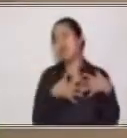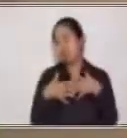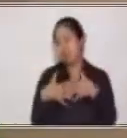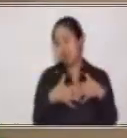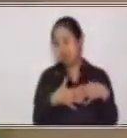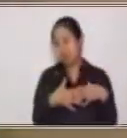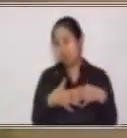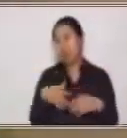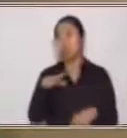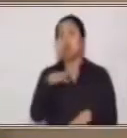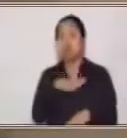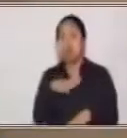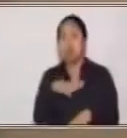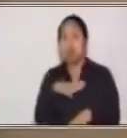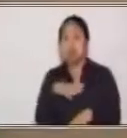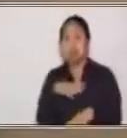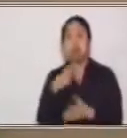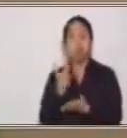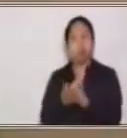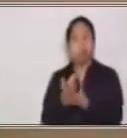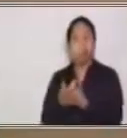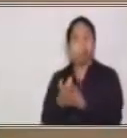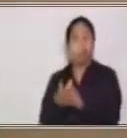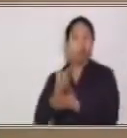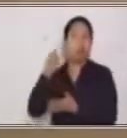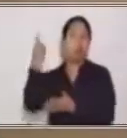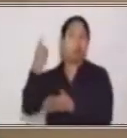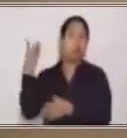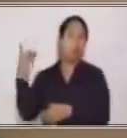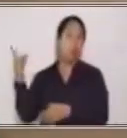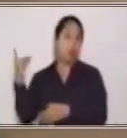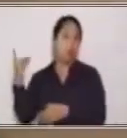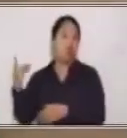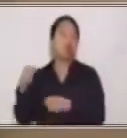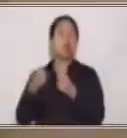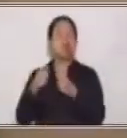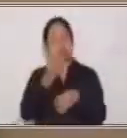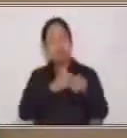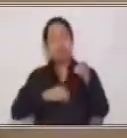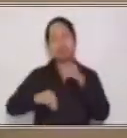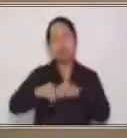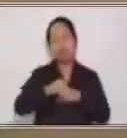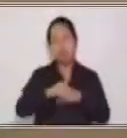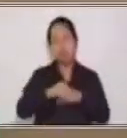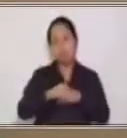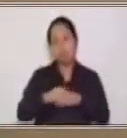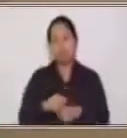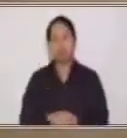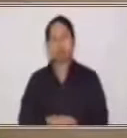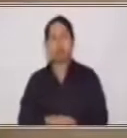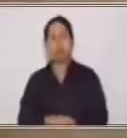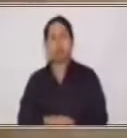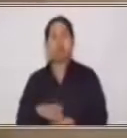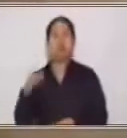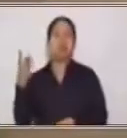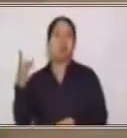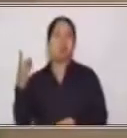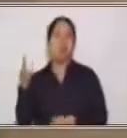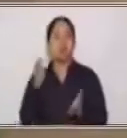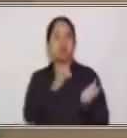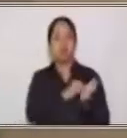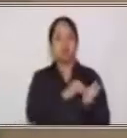tenía que hacer la compra en dólares. Entonces, hicimos el tipo de conversión. Así que, espero de que